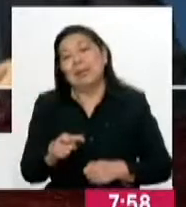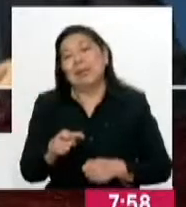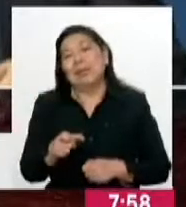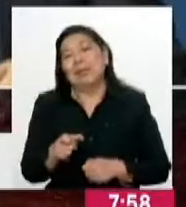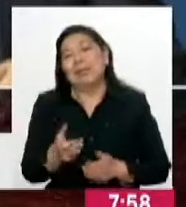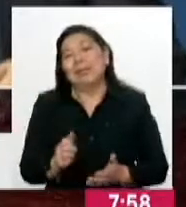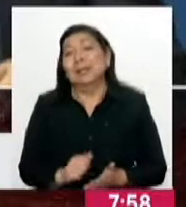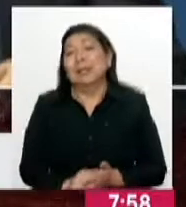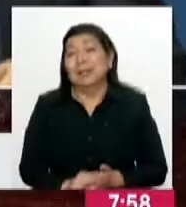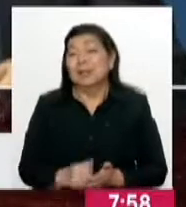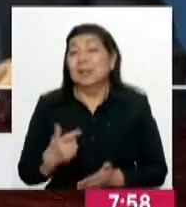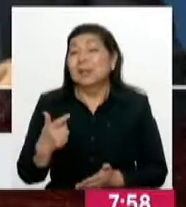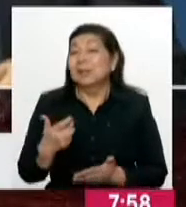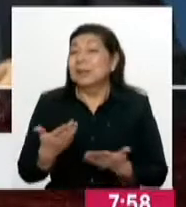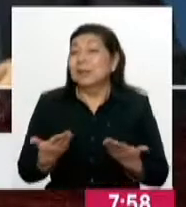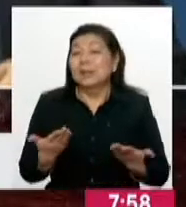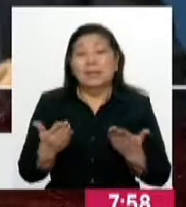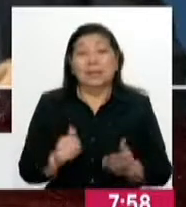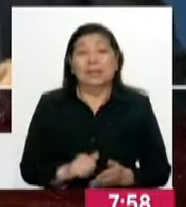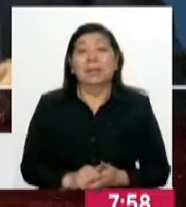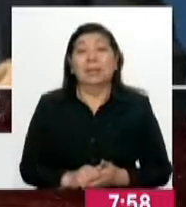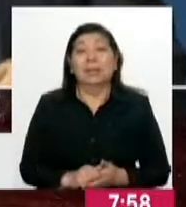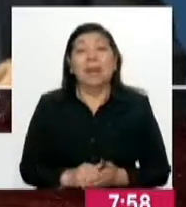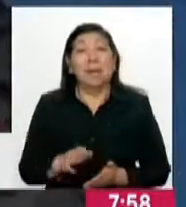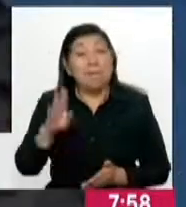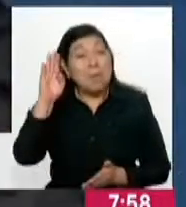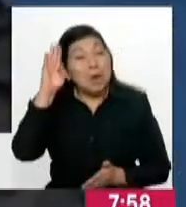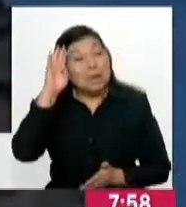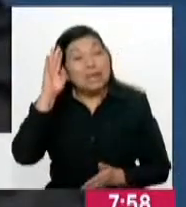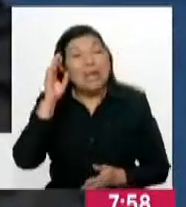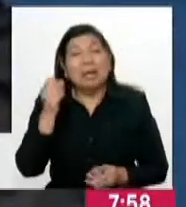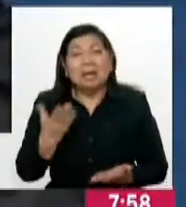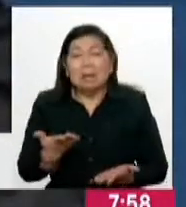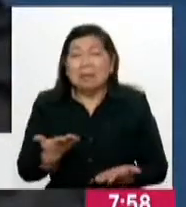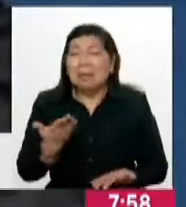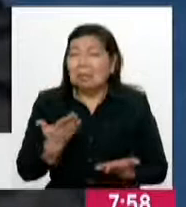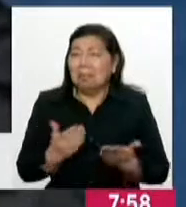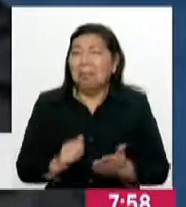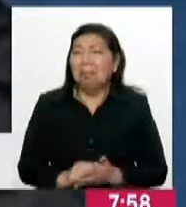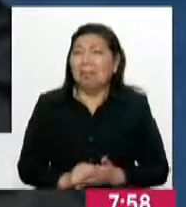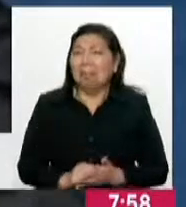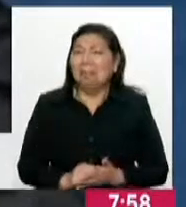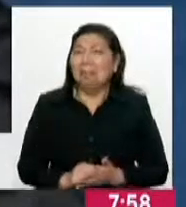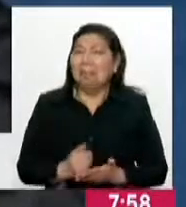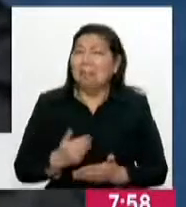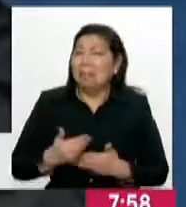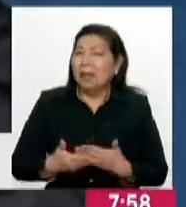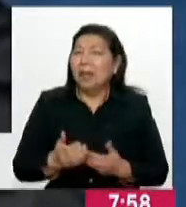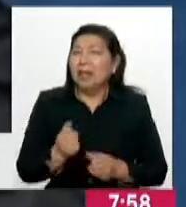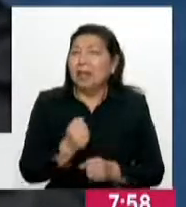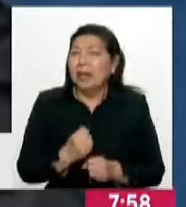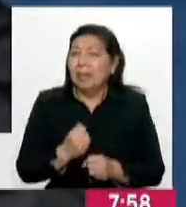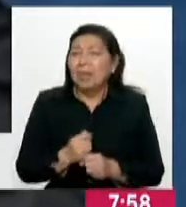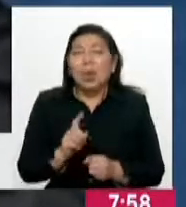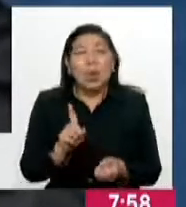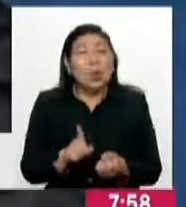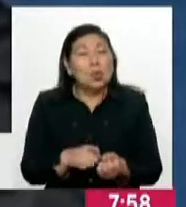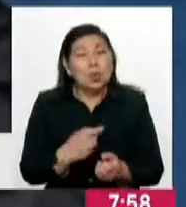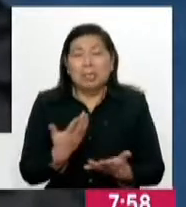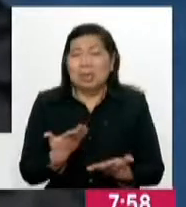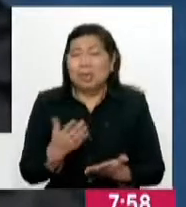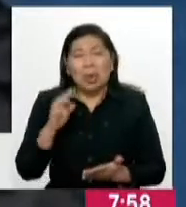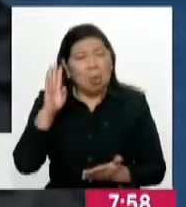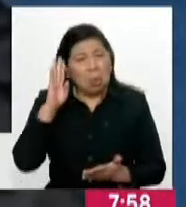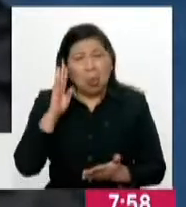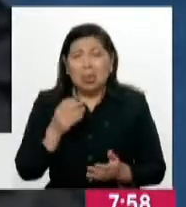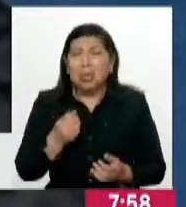Mansalva lo han asesinado a este policía, que probablemente haya sido producto del trabajo rutinario, porque es un